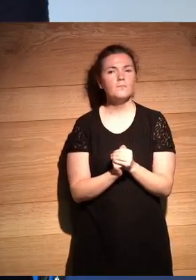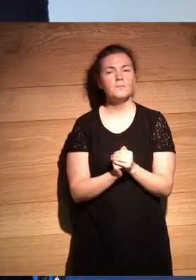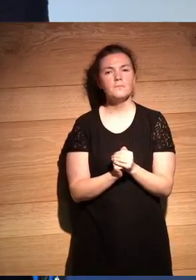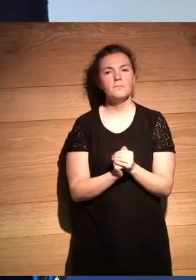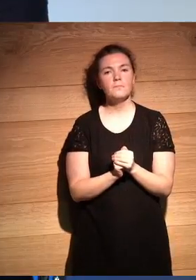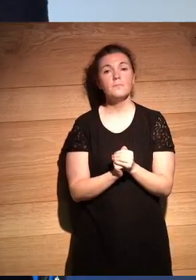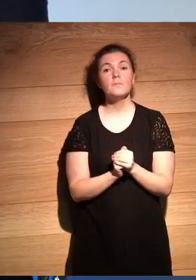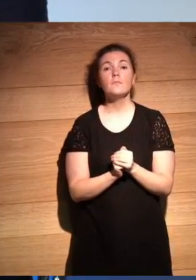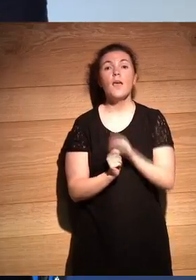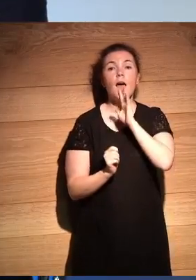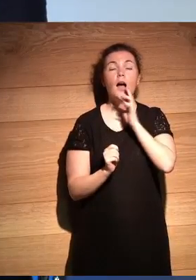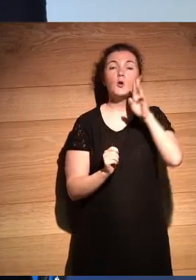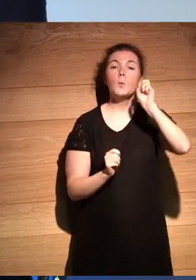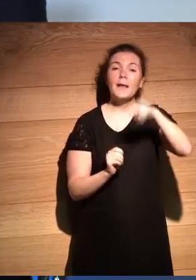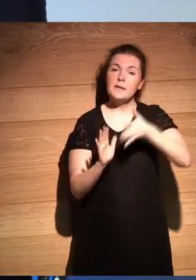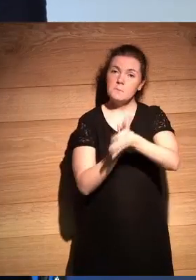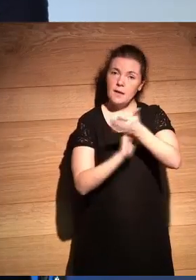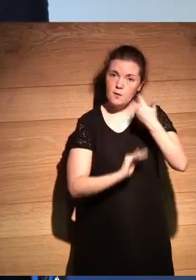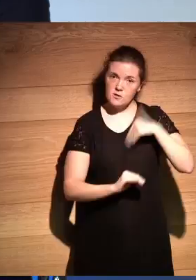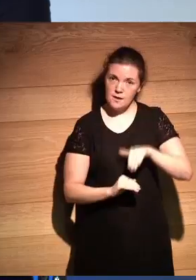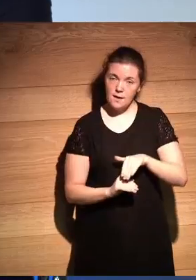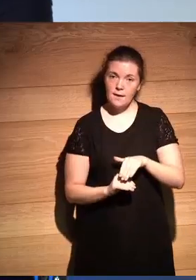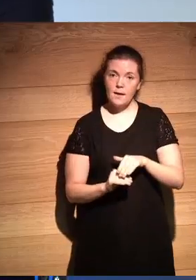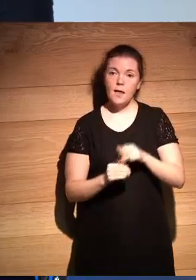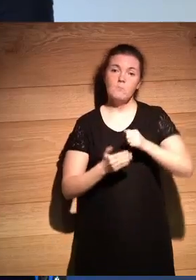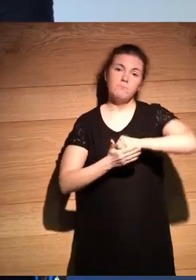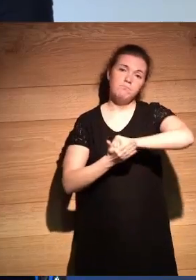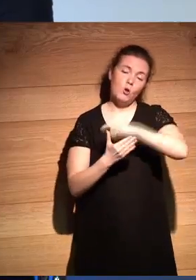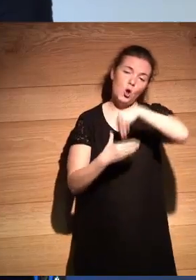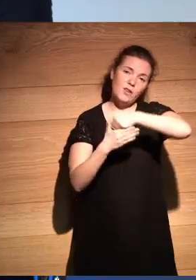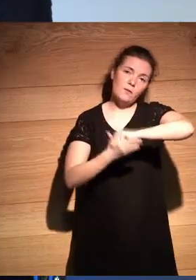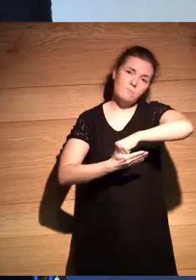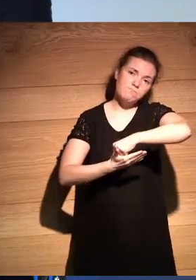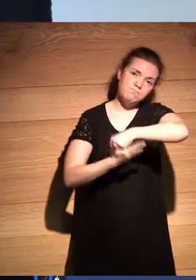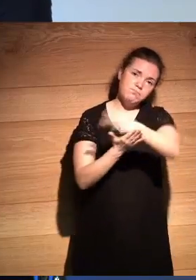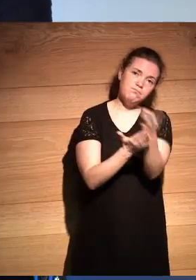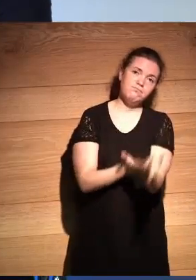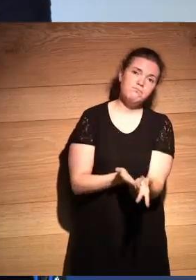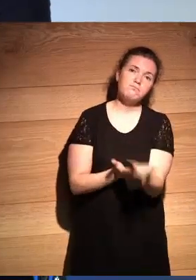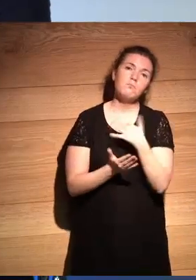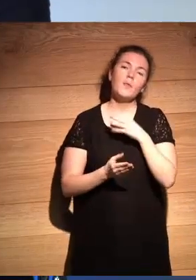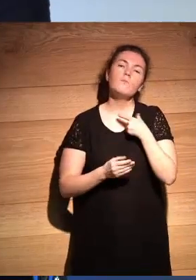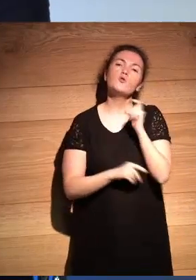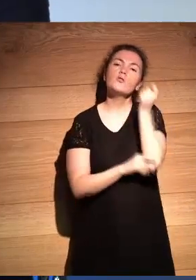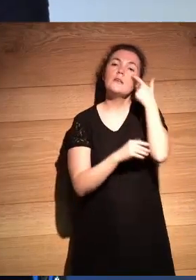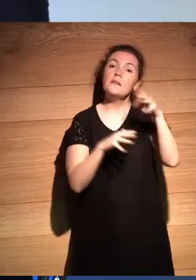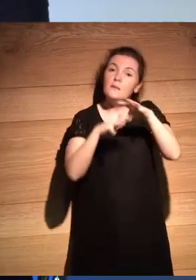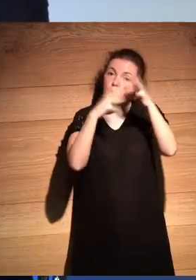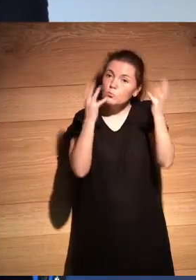lo ha explicado un poco Rubén en base a este despliegue de contenidos pues bueno podemos hacer que este mundo